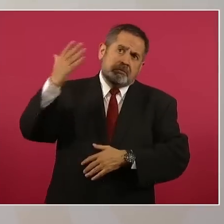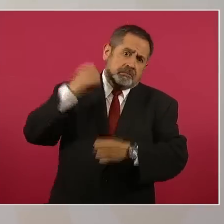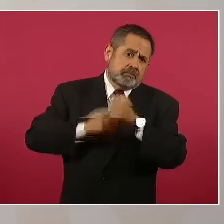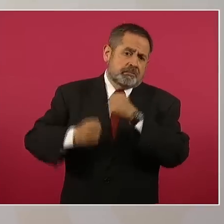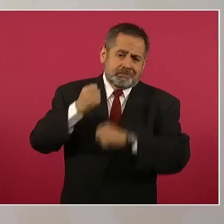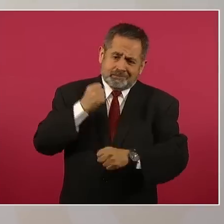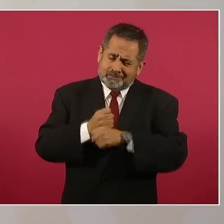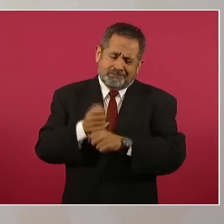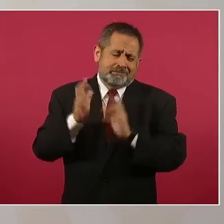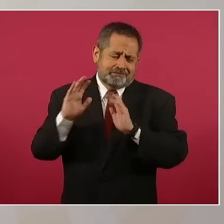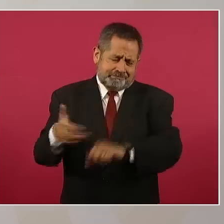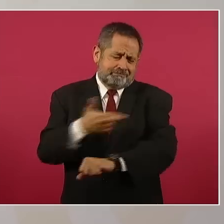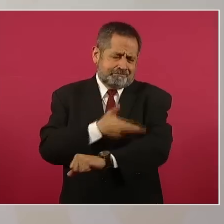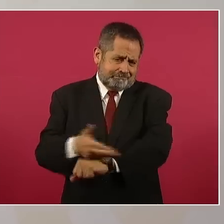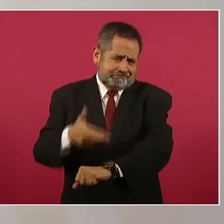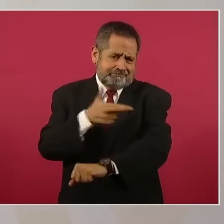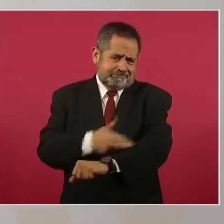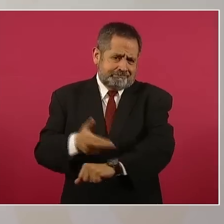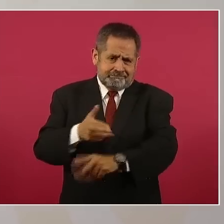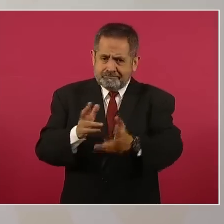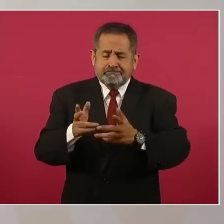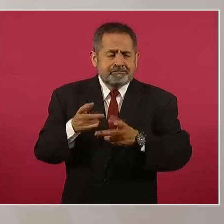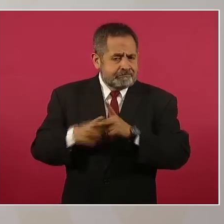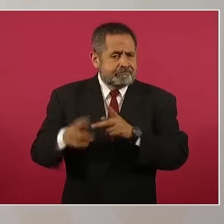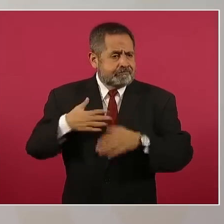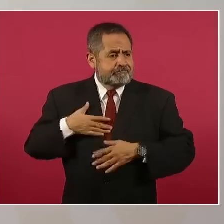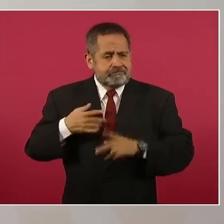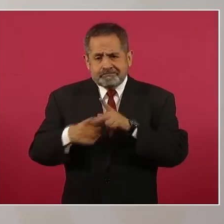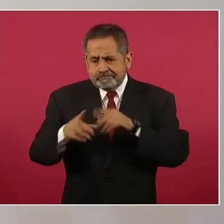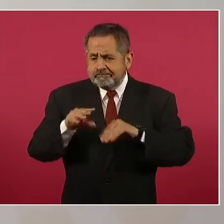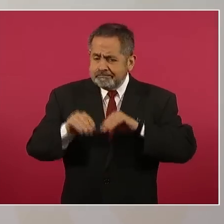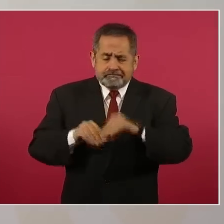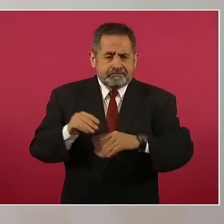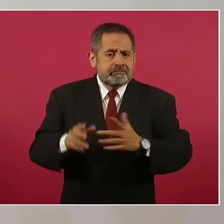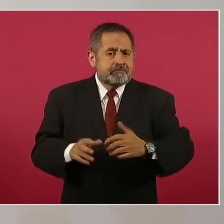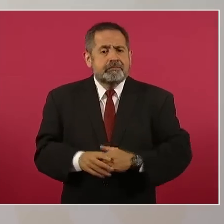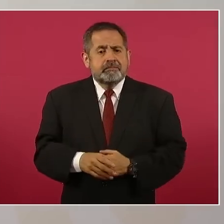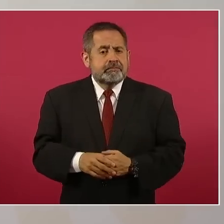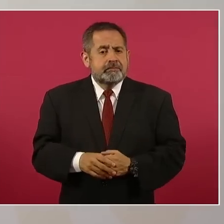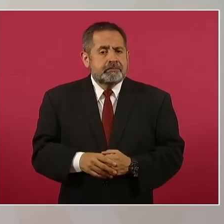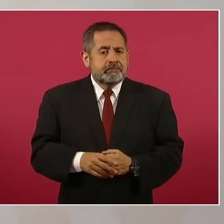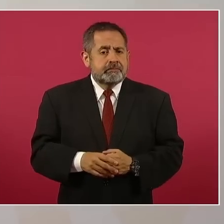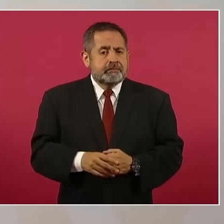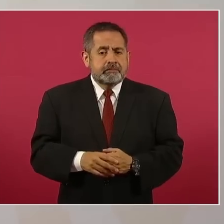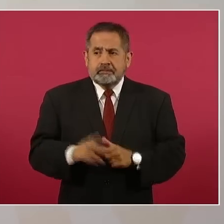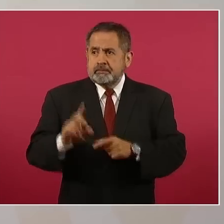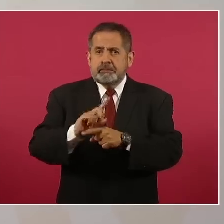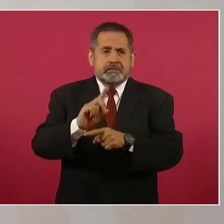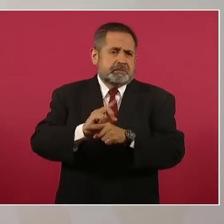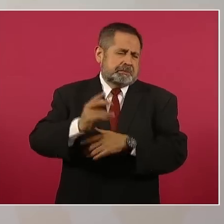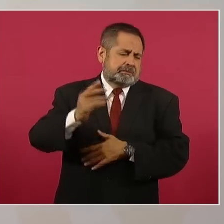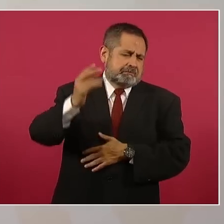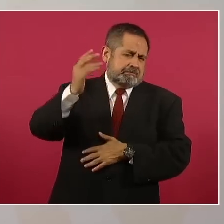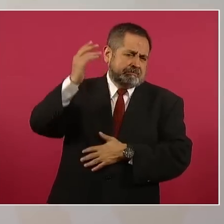desde que existe el tren